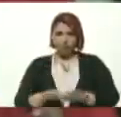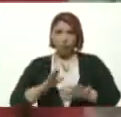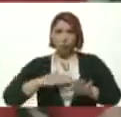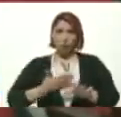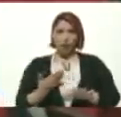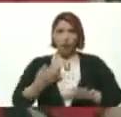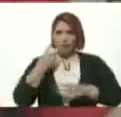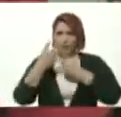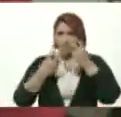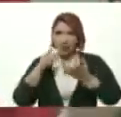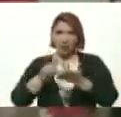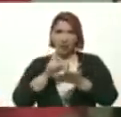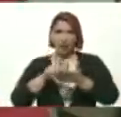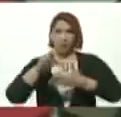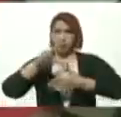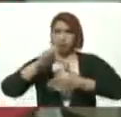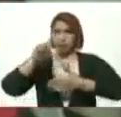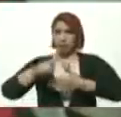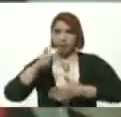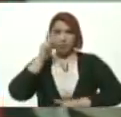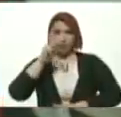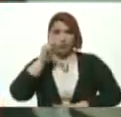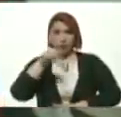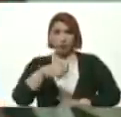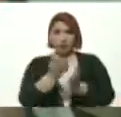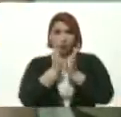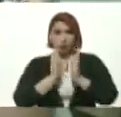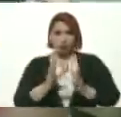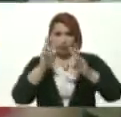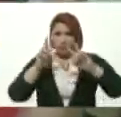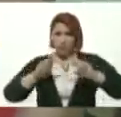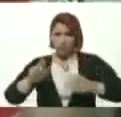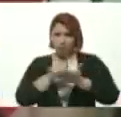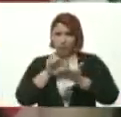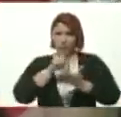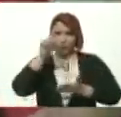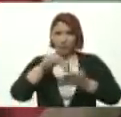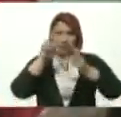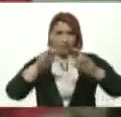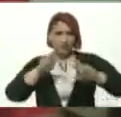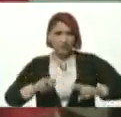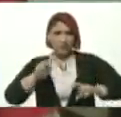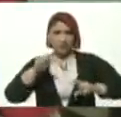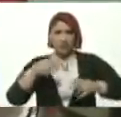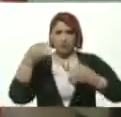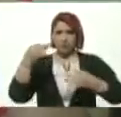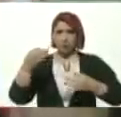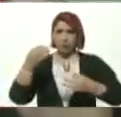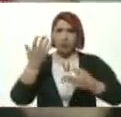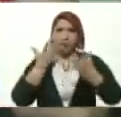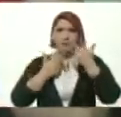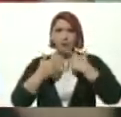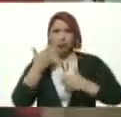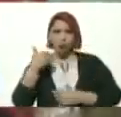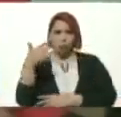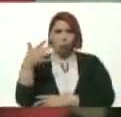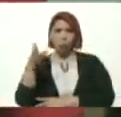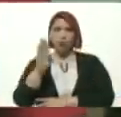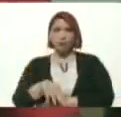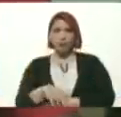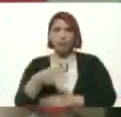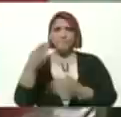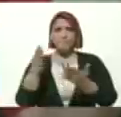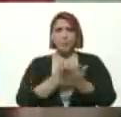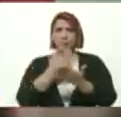Bicentenario Tanto La Del Docente Como La Del Estudiante Pueden Revisar La Revista Tricolor La Biblioteca